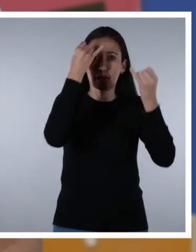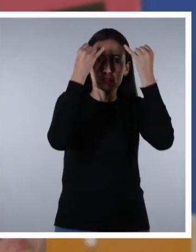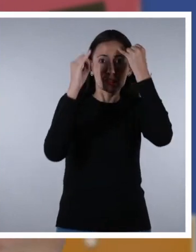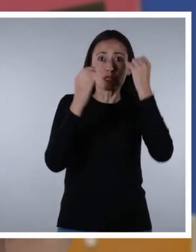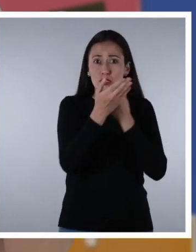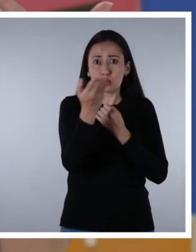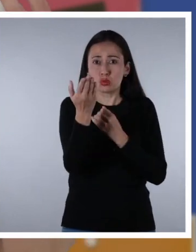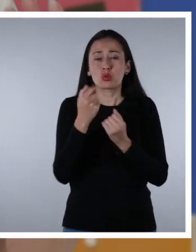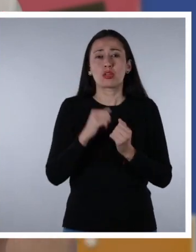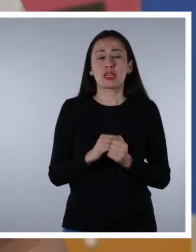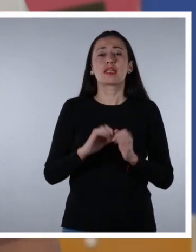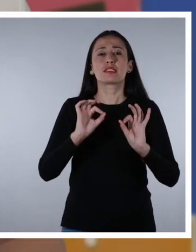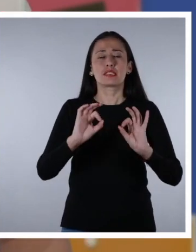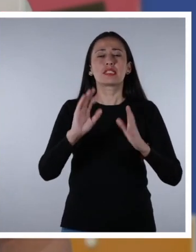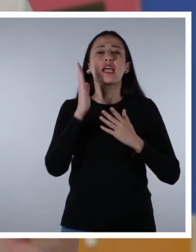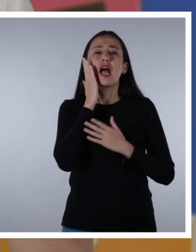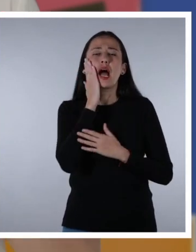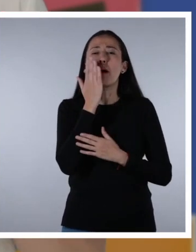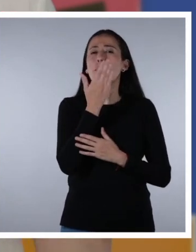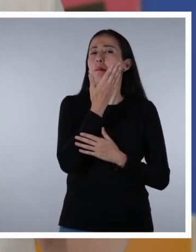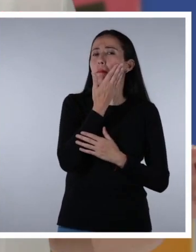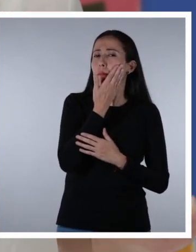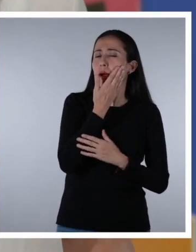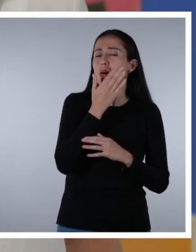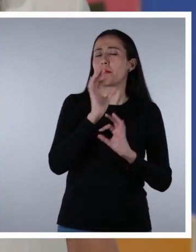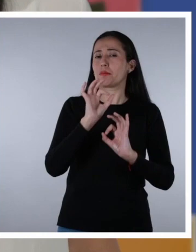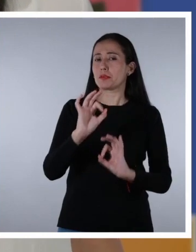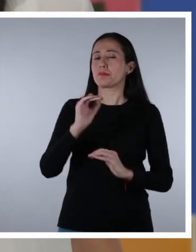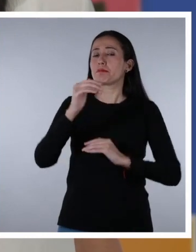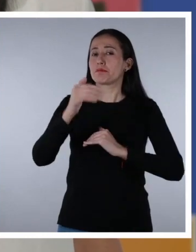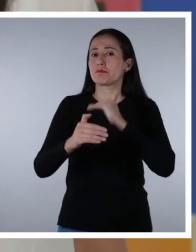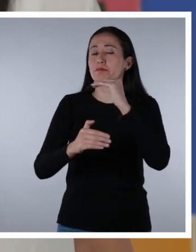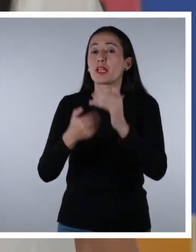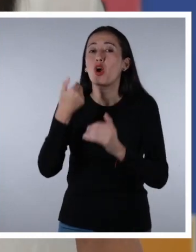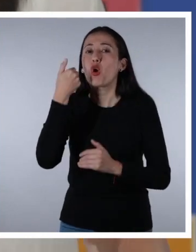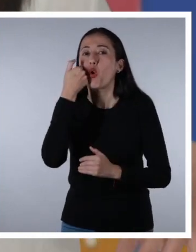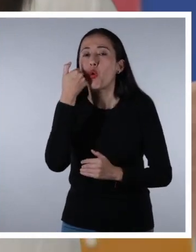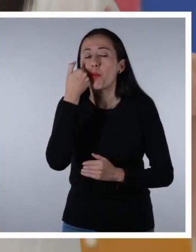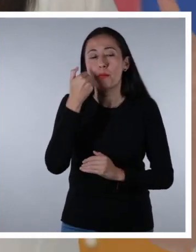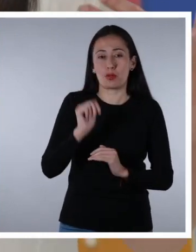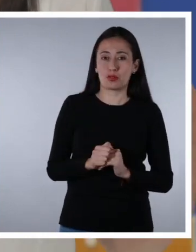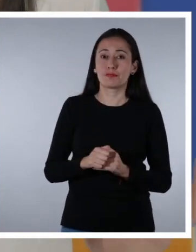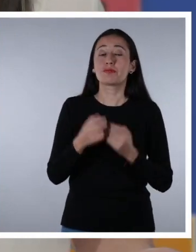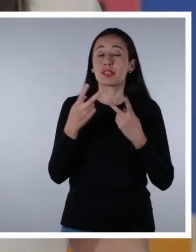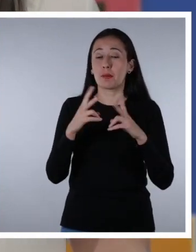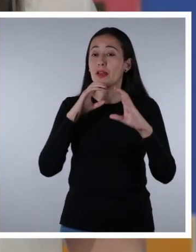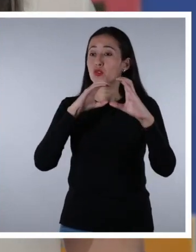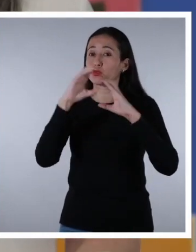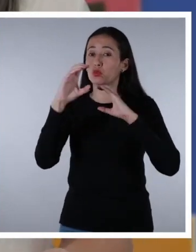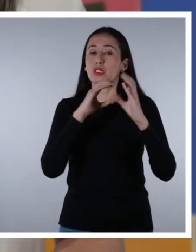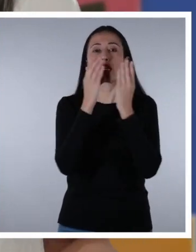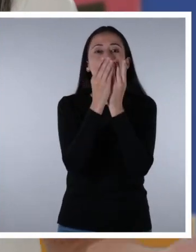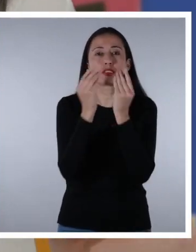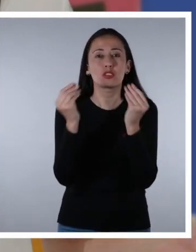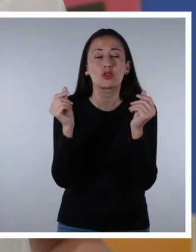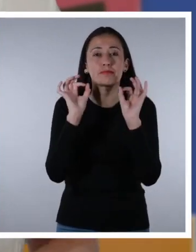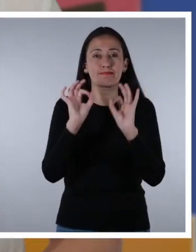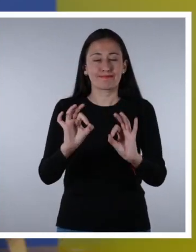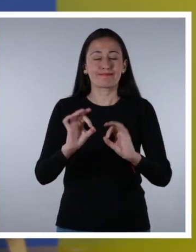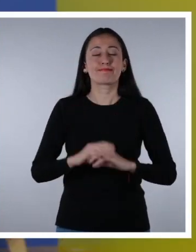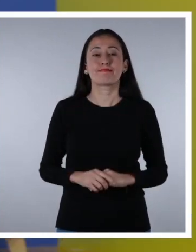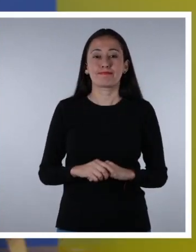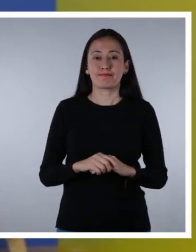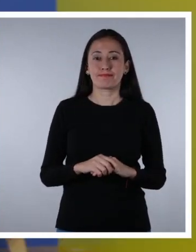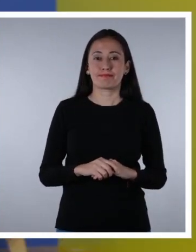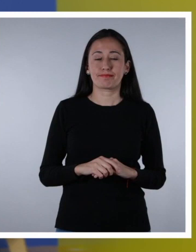tuyas, de una manera amigable, horizontal y no autoritaria, en la que la comunicación fluya con naturalidad.